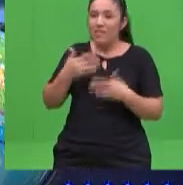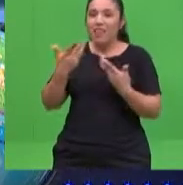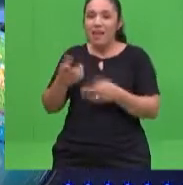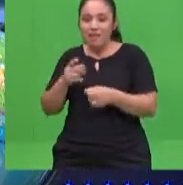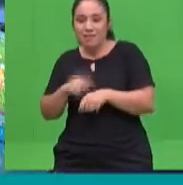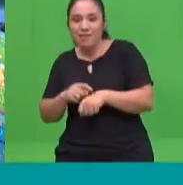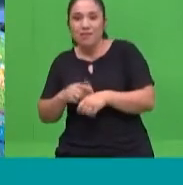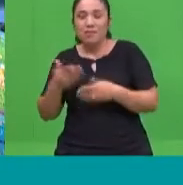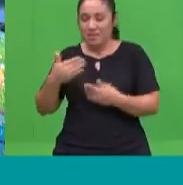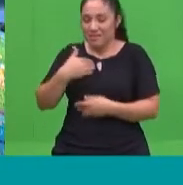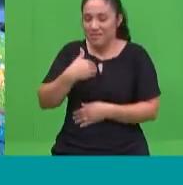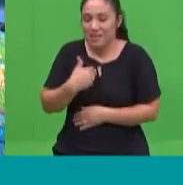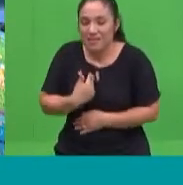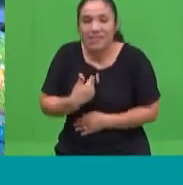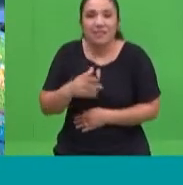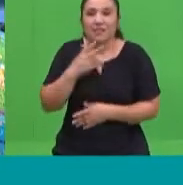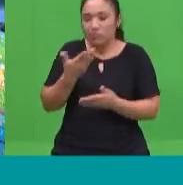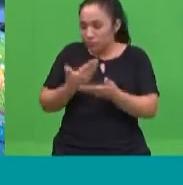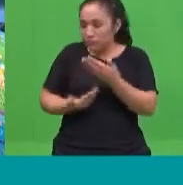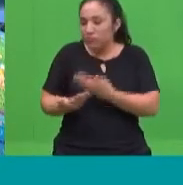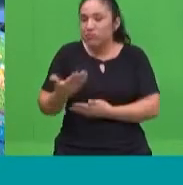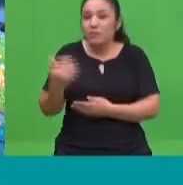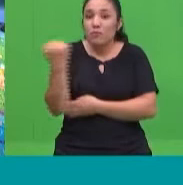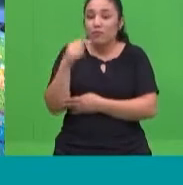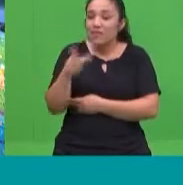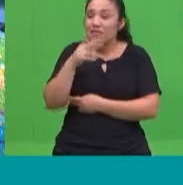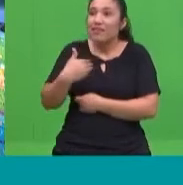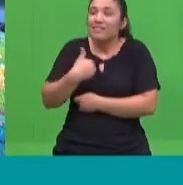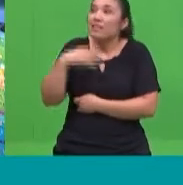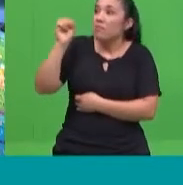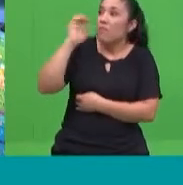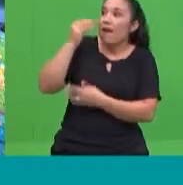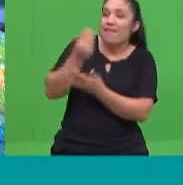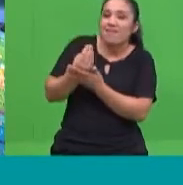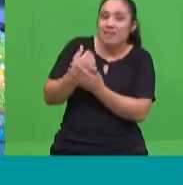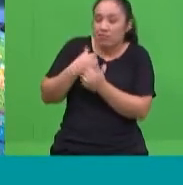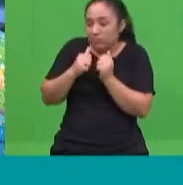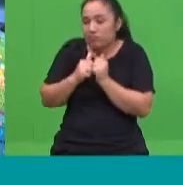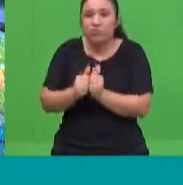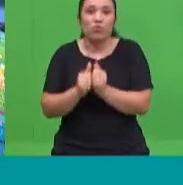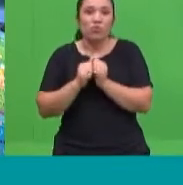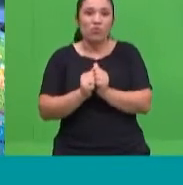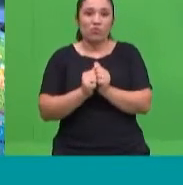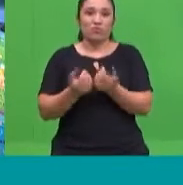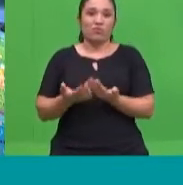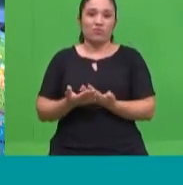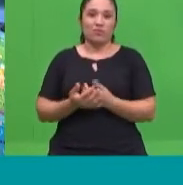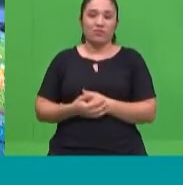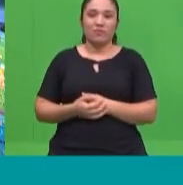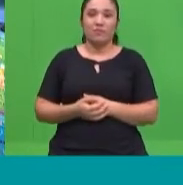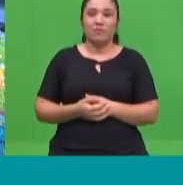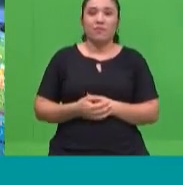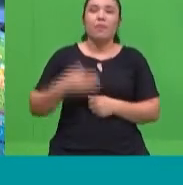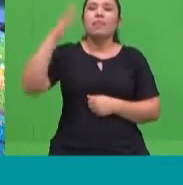niño se sienta acompañado es fundamental para él. Hoy en día, papás que no se involucraban antes en la formación